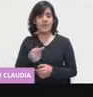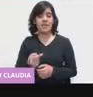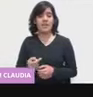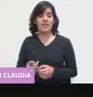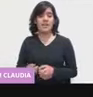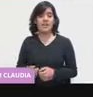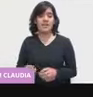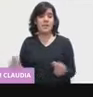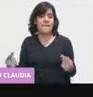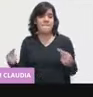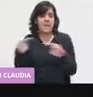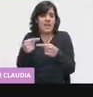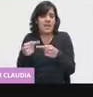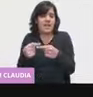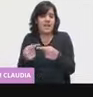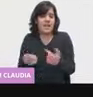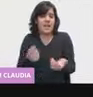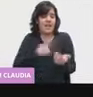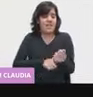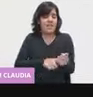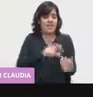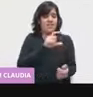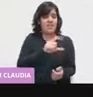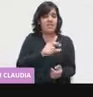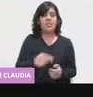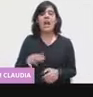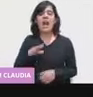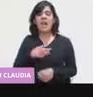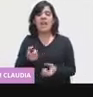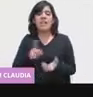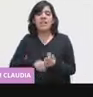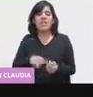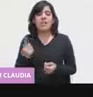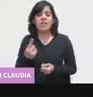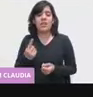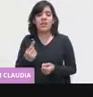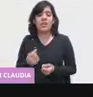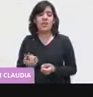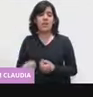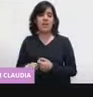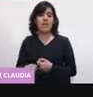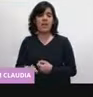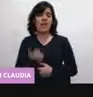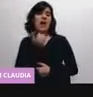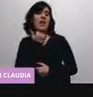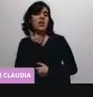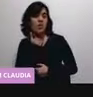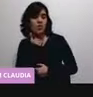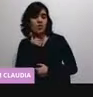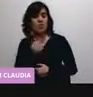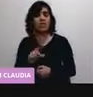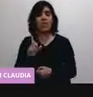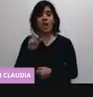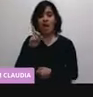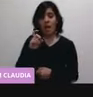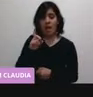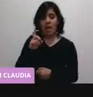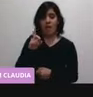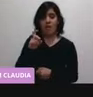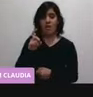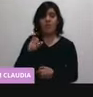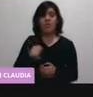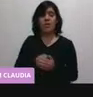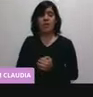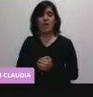tiene agua para inyección, tiene histidina, tiene